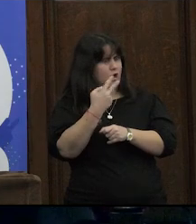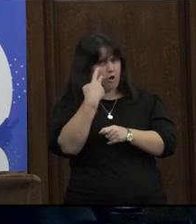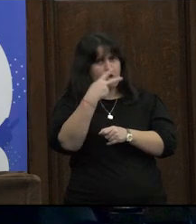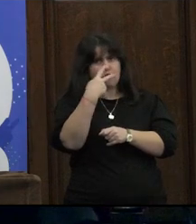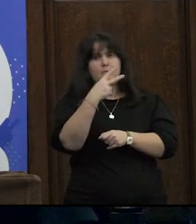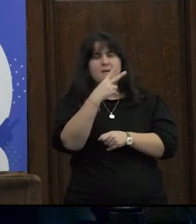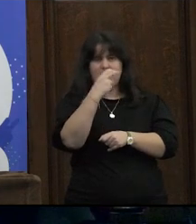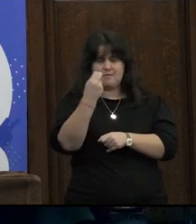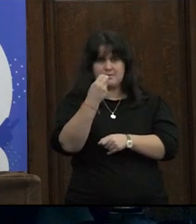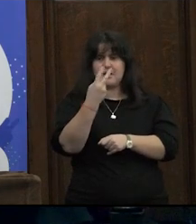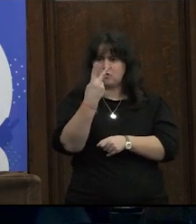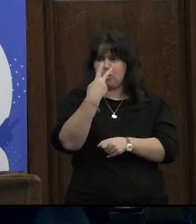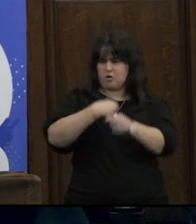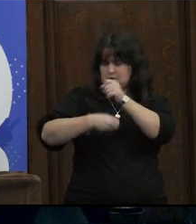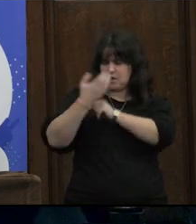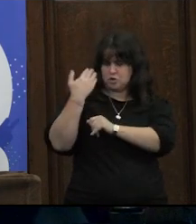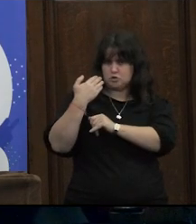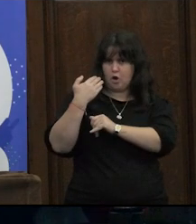es otro